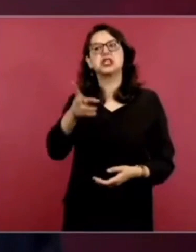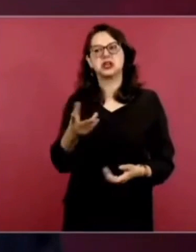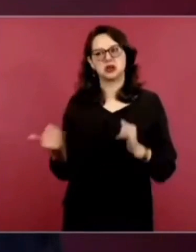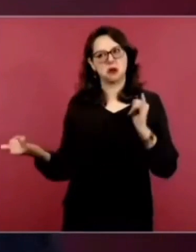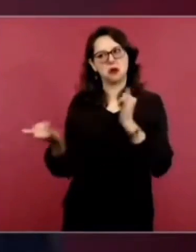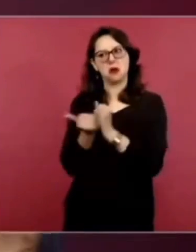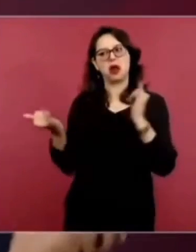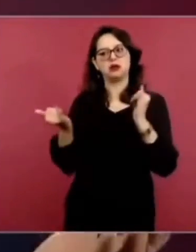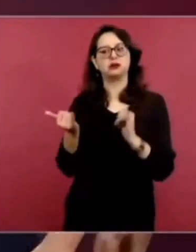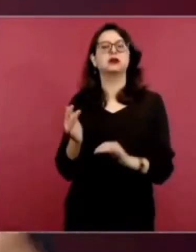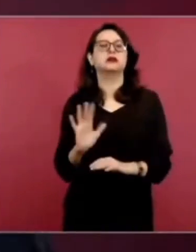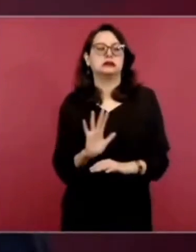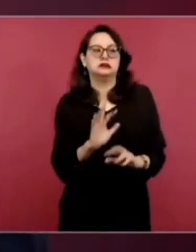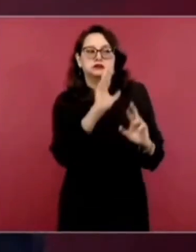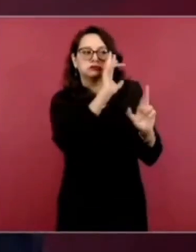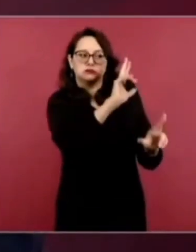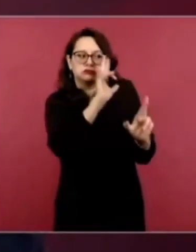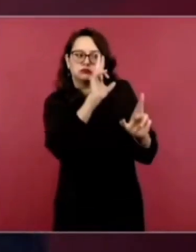Porque